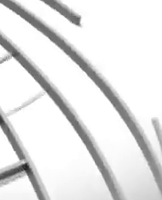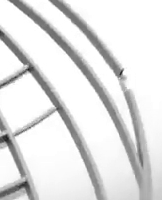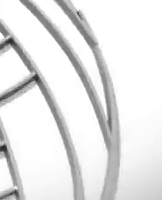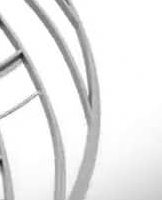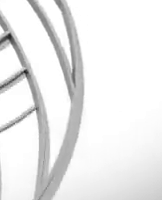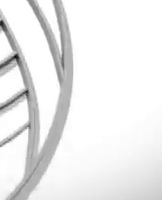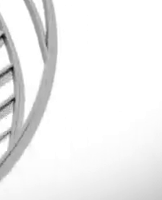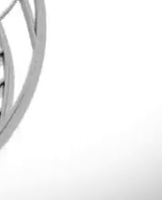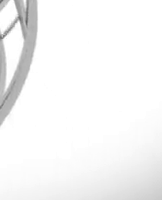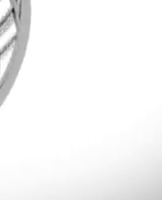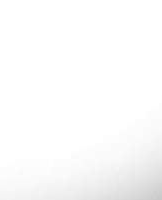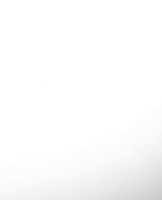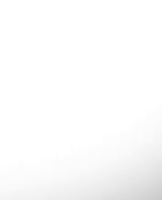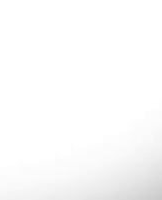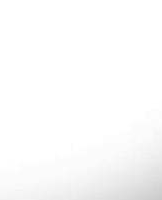Gracias por